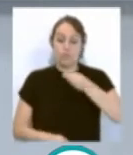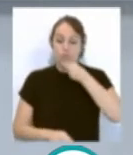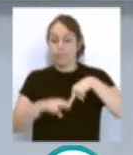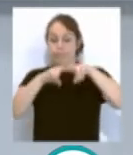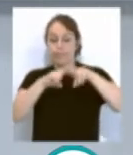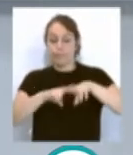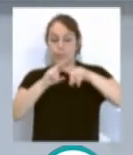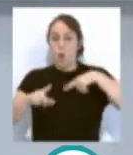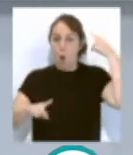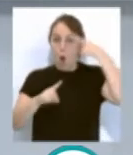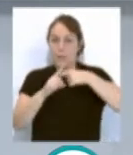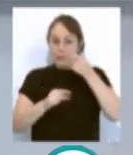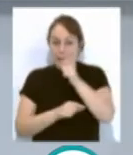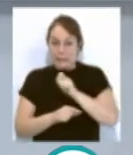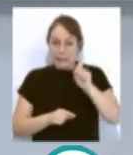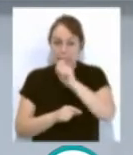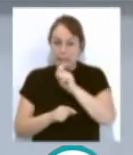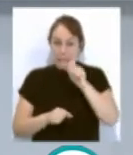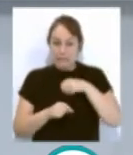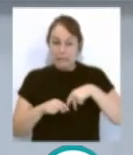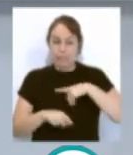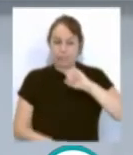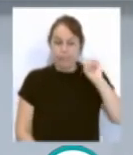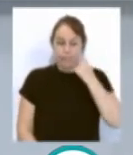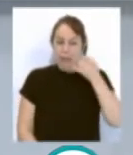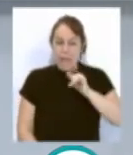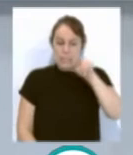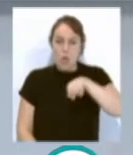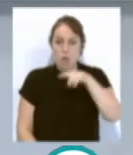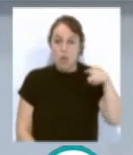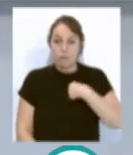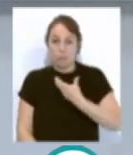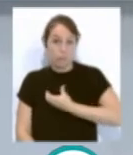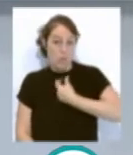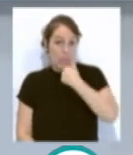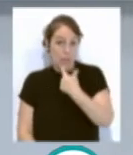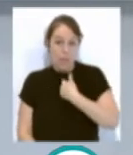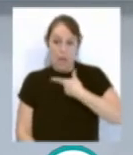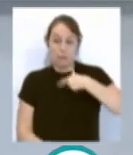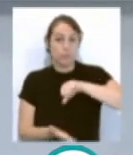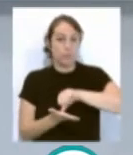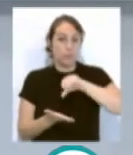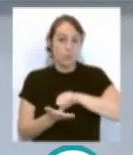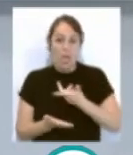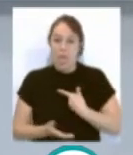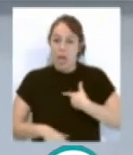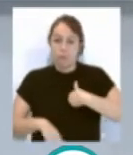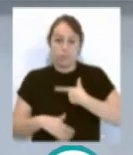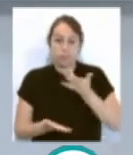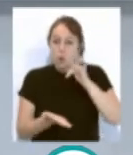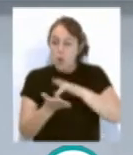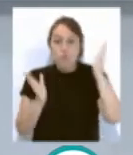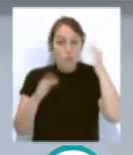la presencia de larvas, aunque según ha informado, el Ayuntamiento no se ha producido ningún caso en la ciudad que no está considerada